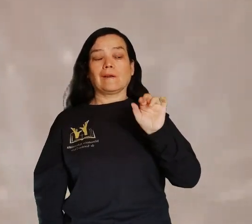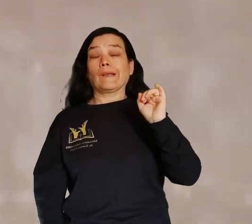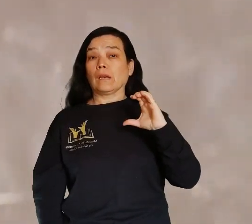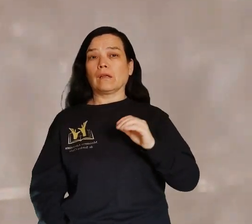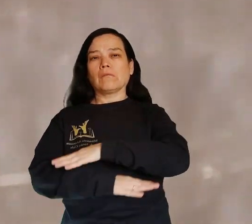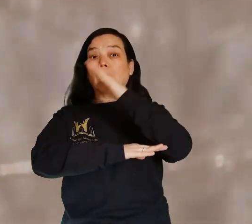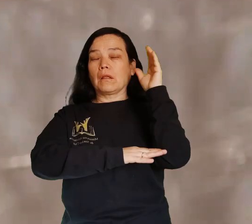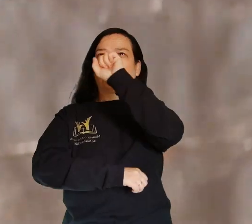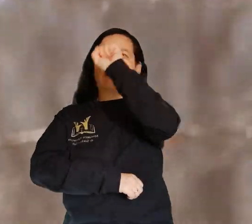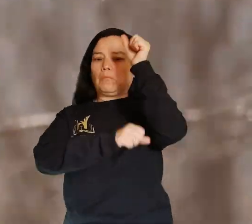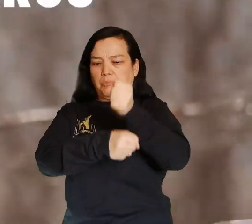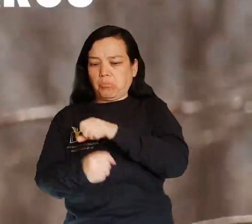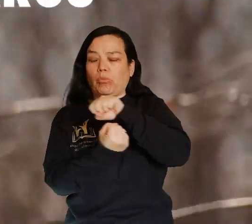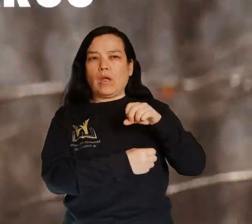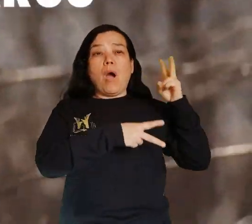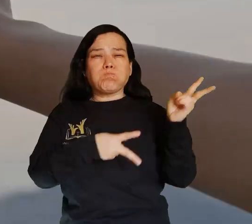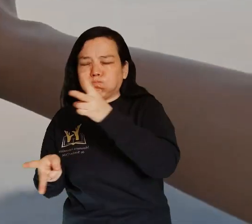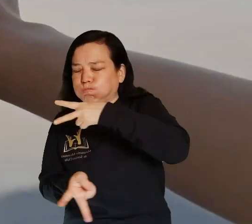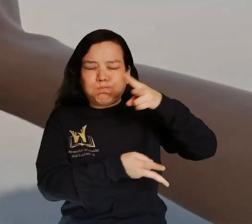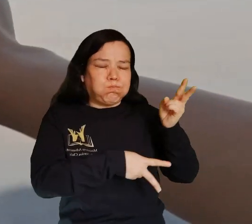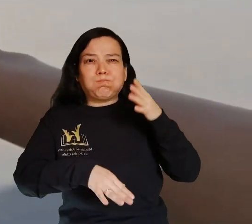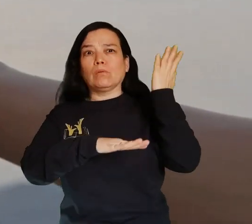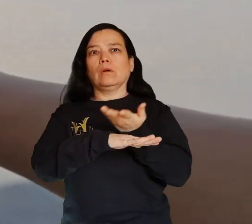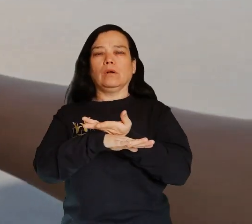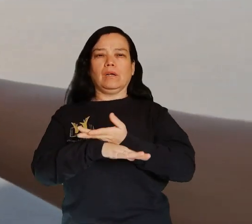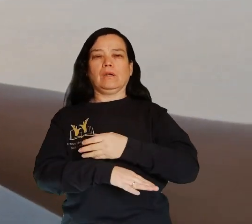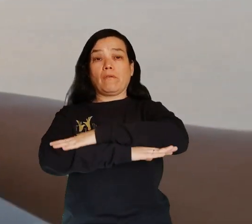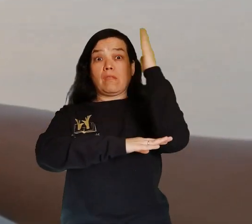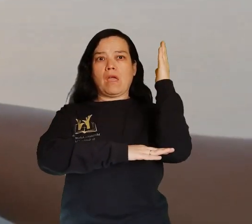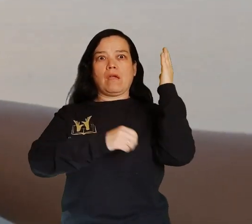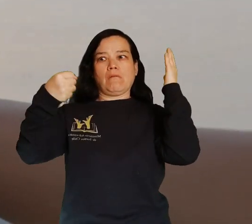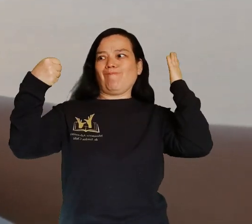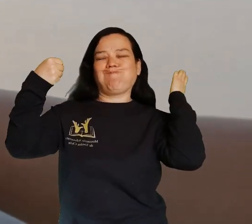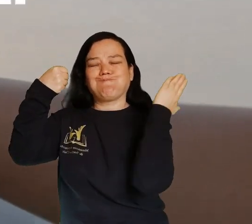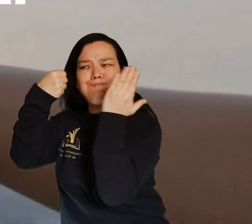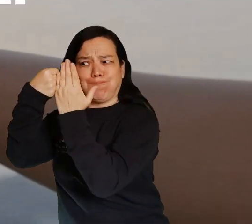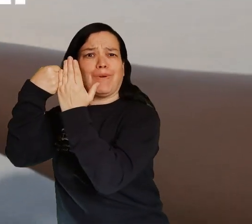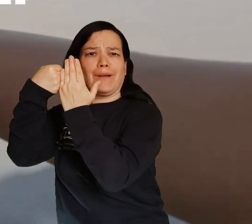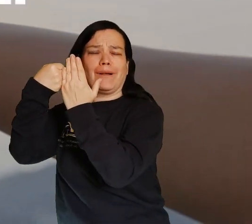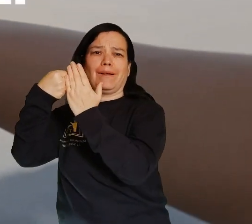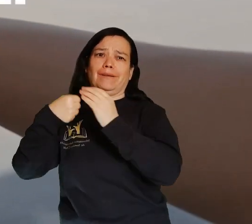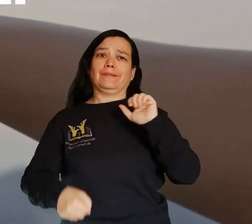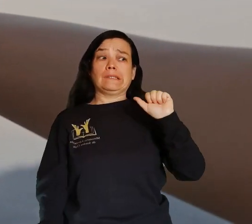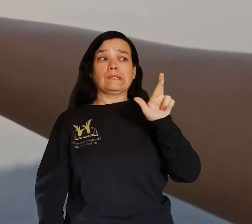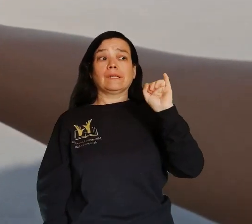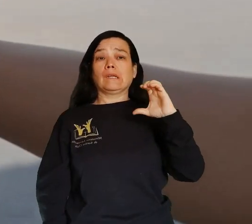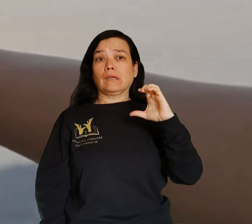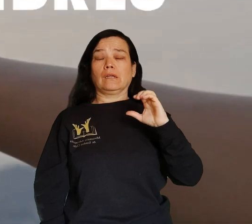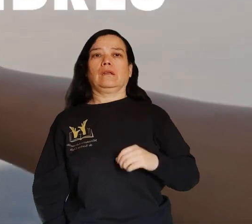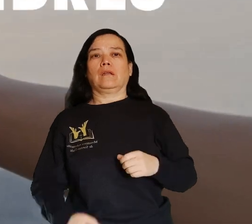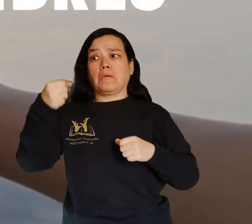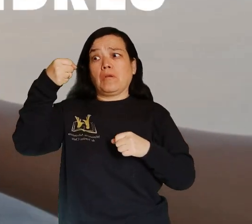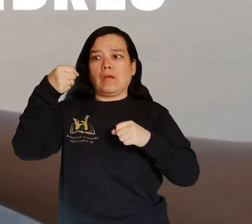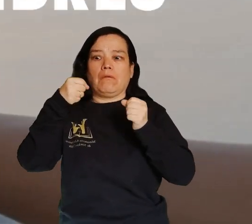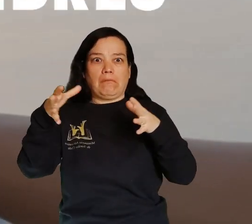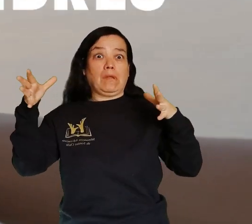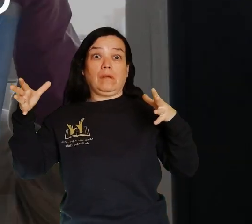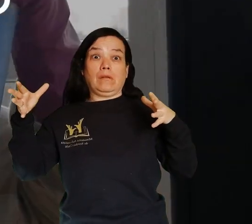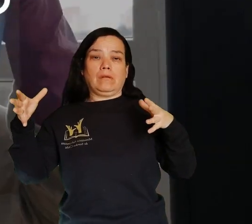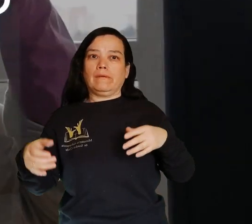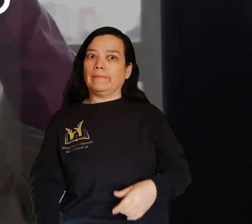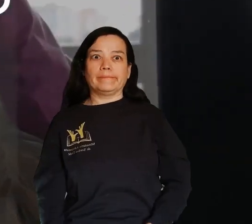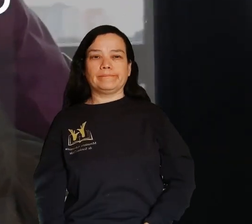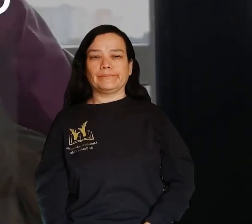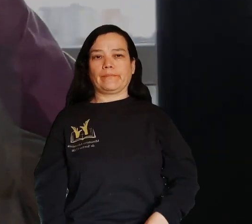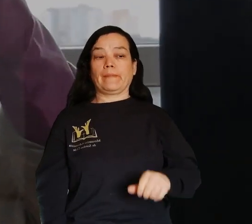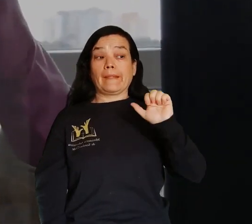ventana sobre la mano que sostenía el marco. Como reacción refleja, soltó el marco. Eric se quedó allí unos segundos con las manos libres